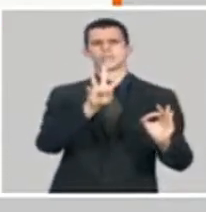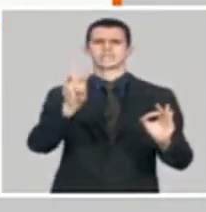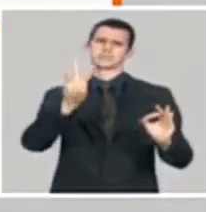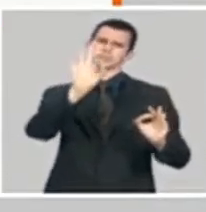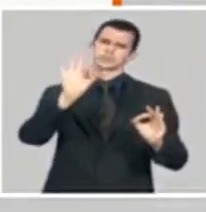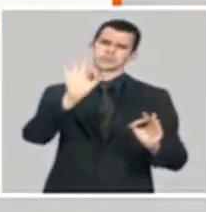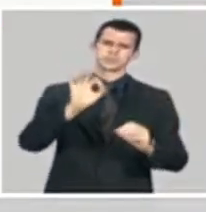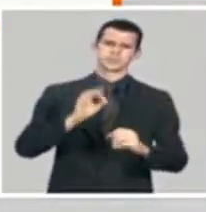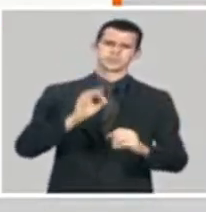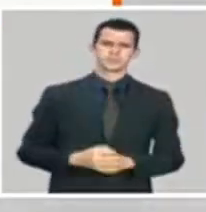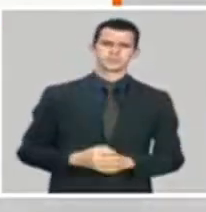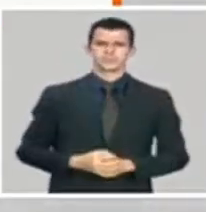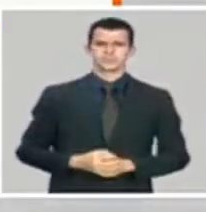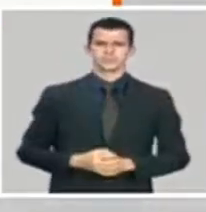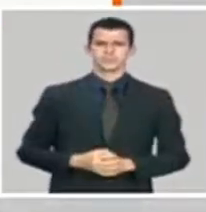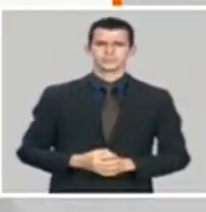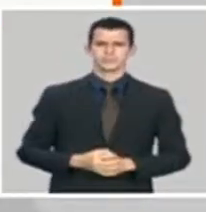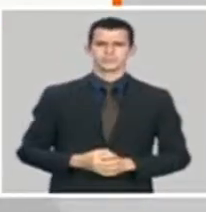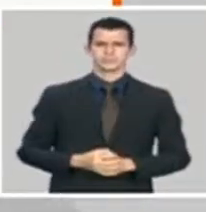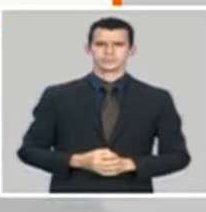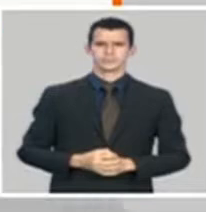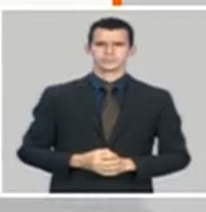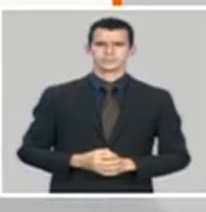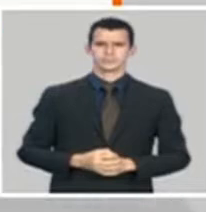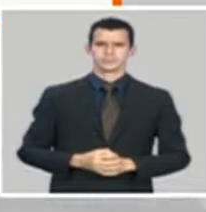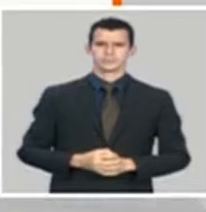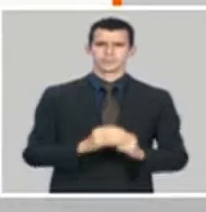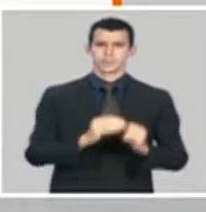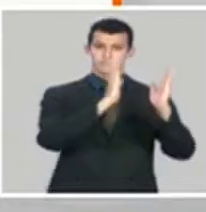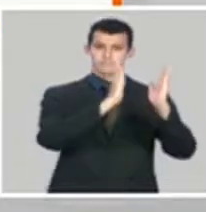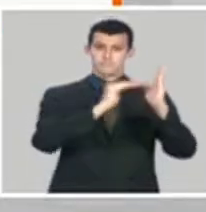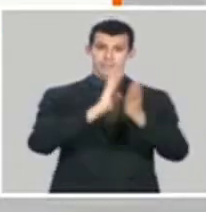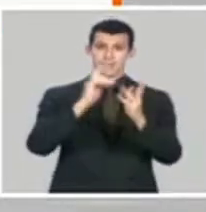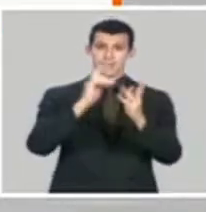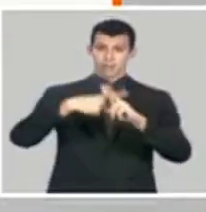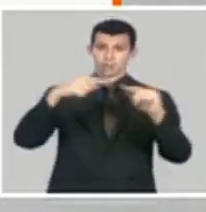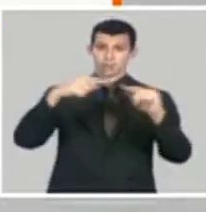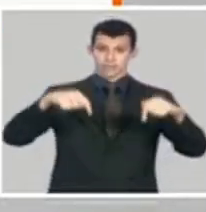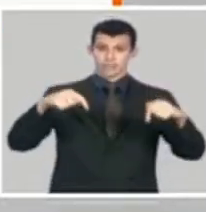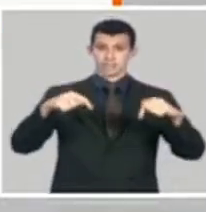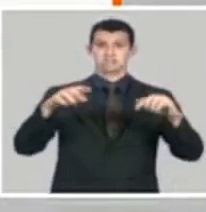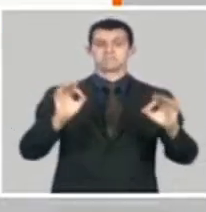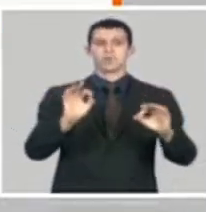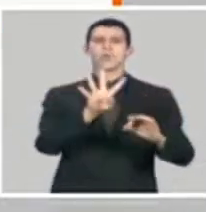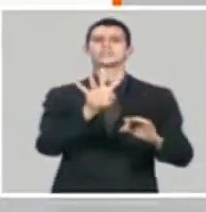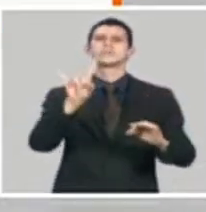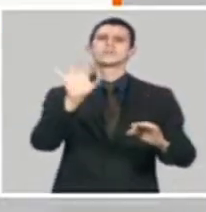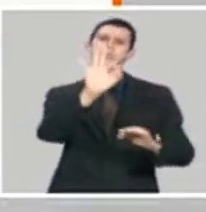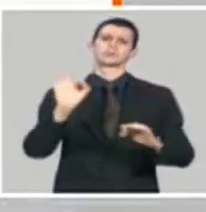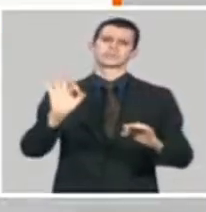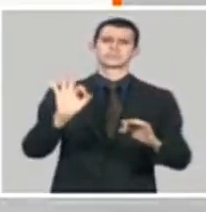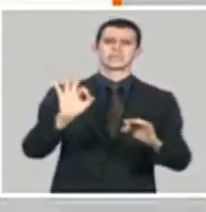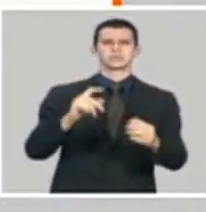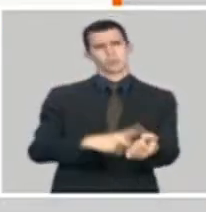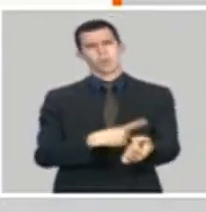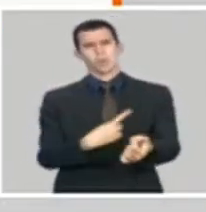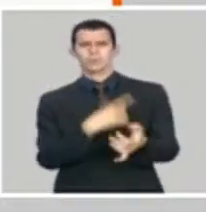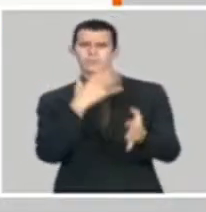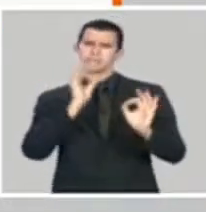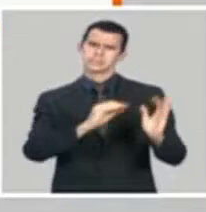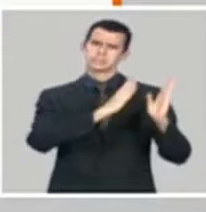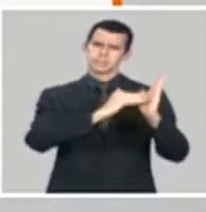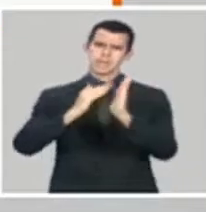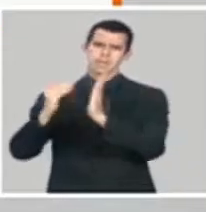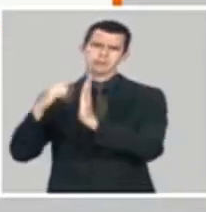en mayo ha llovido hasta hoy el 49% de la media para estos 12 días. Bueno, como